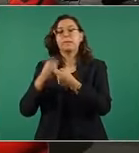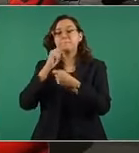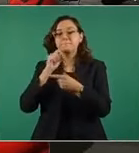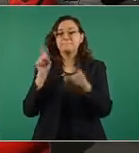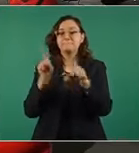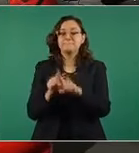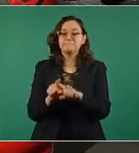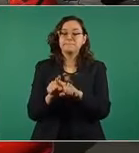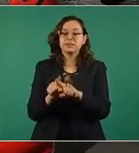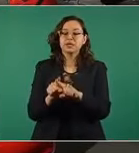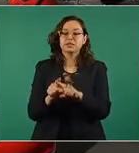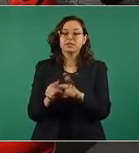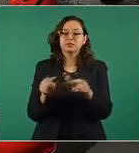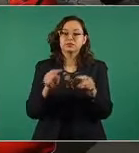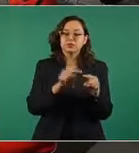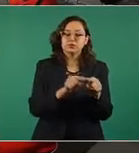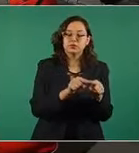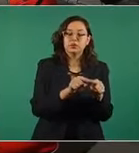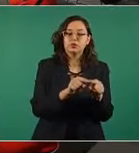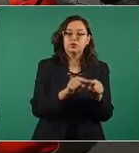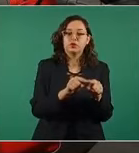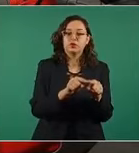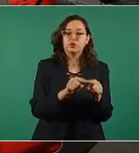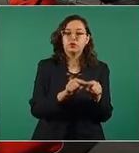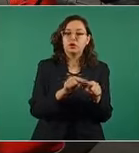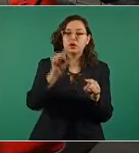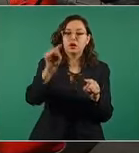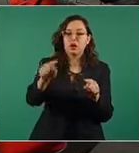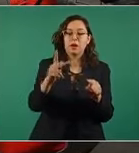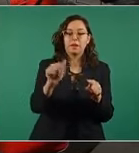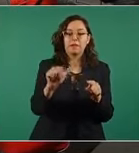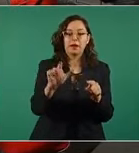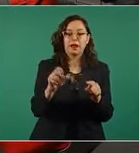a Palenque,